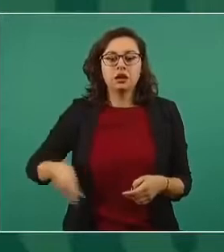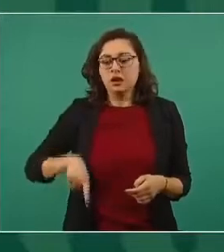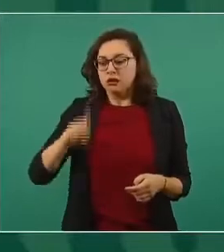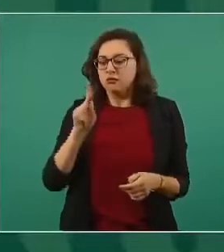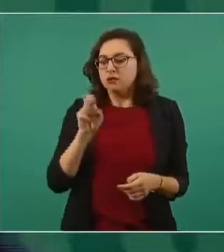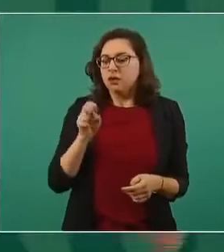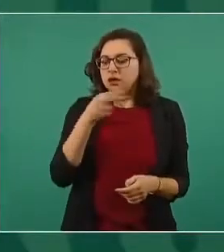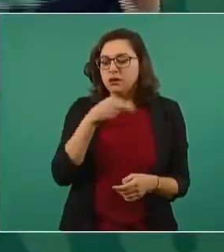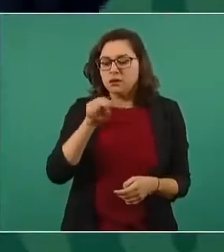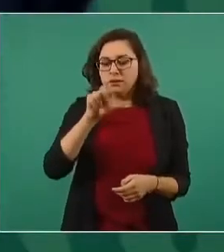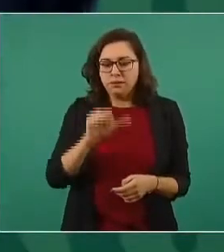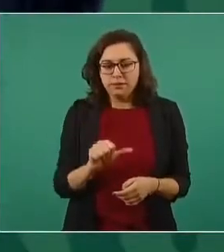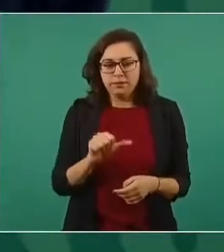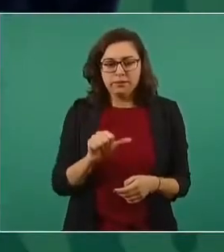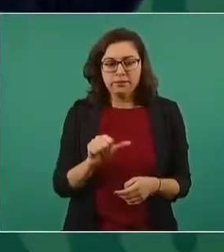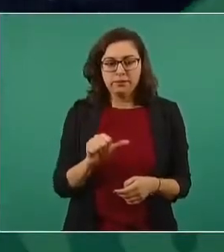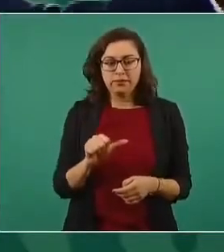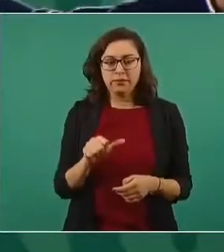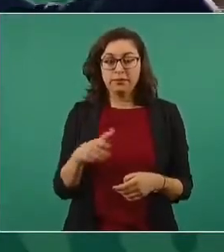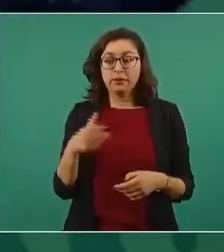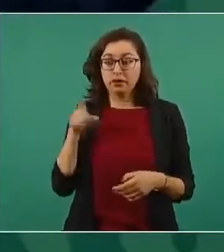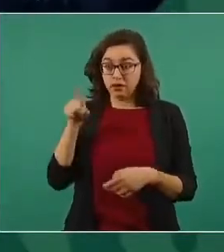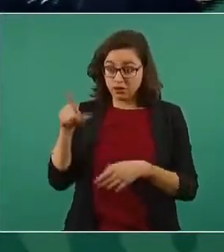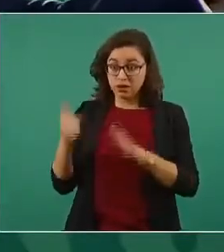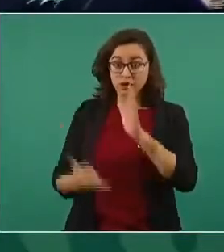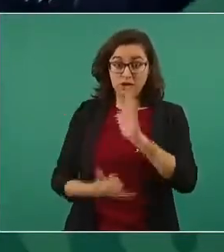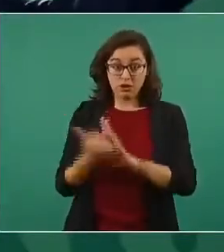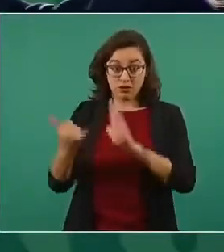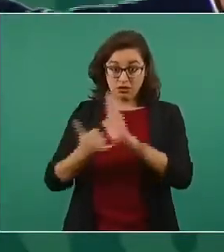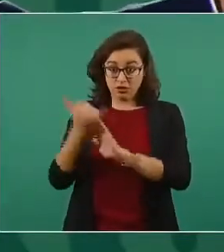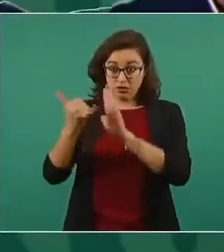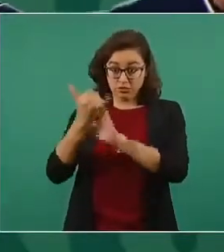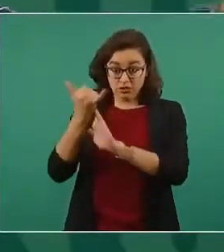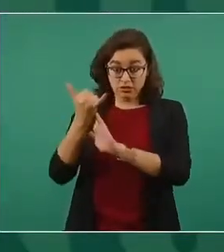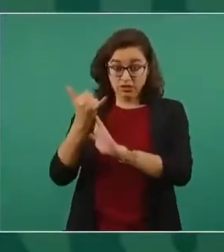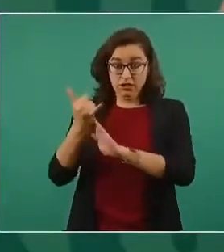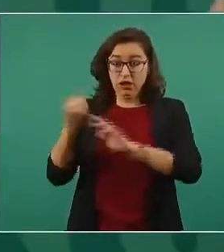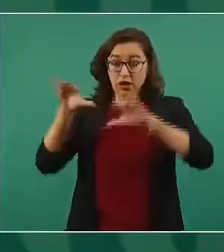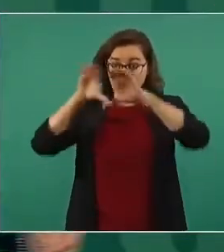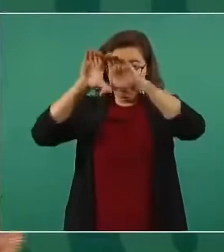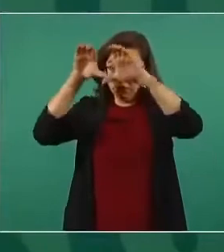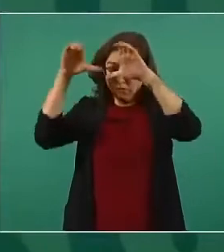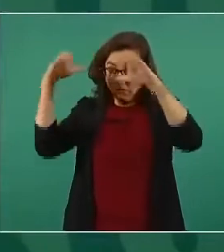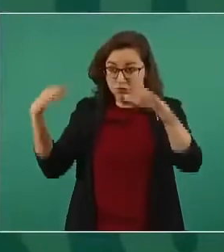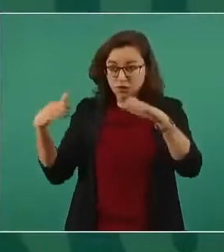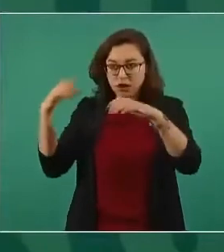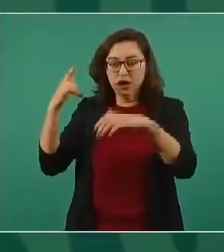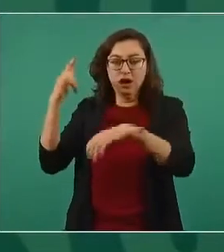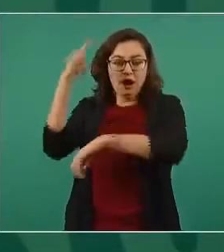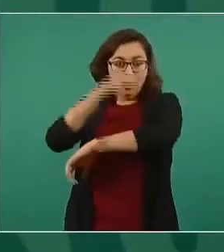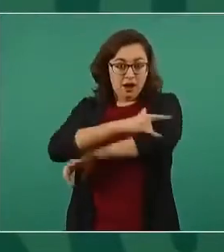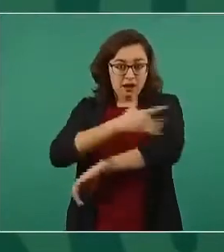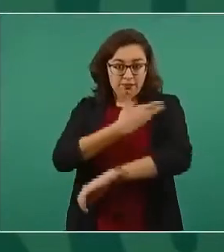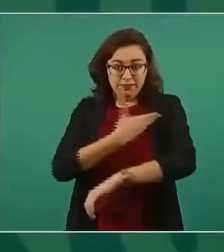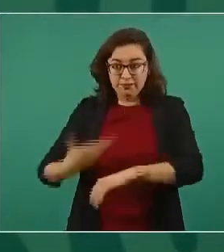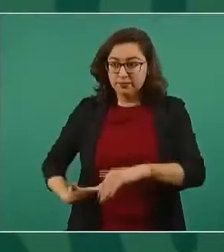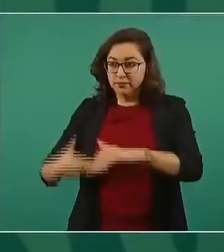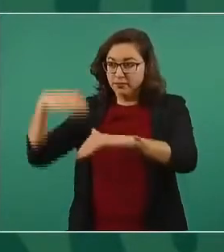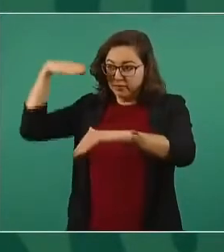solo el hangar presidencial para guardar el avión, mil millones de pesos